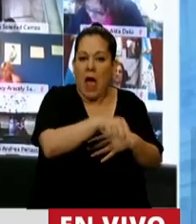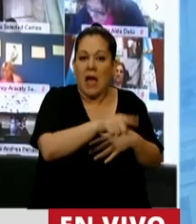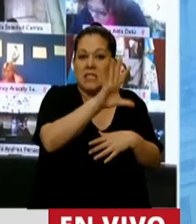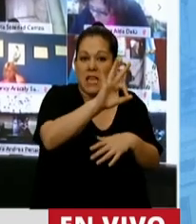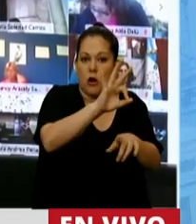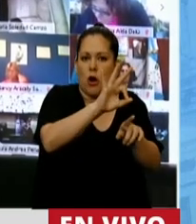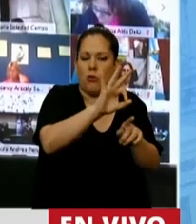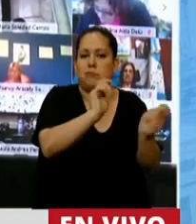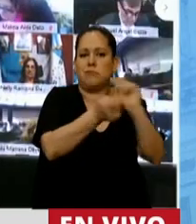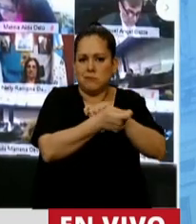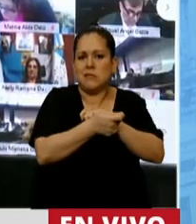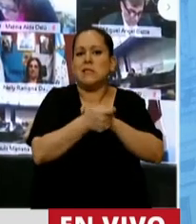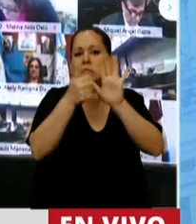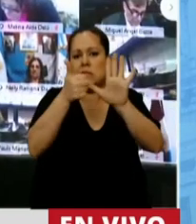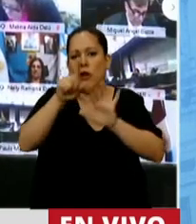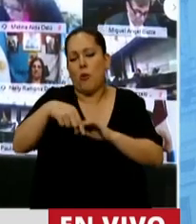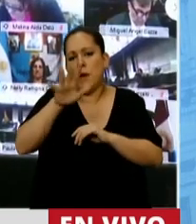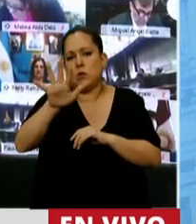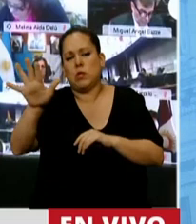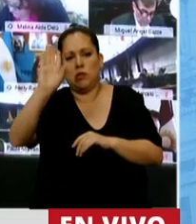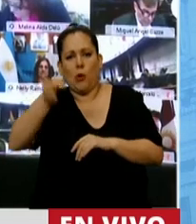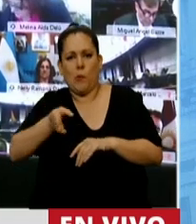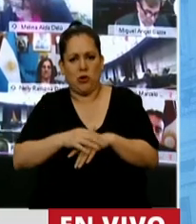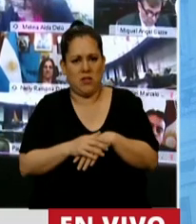al 6,55%.